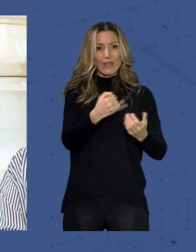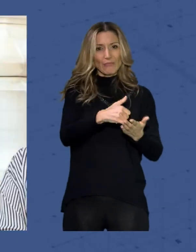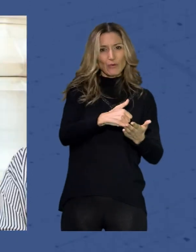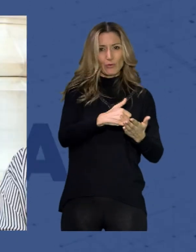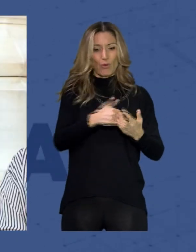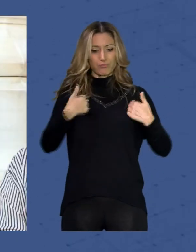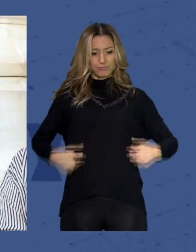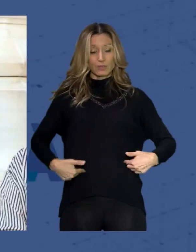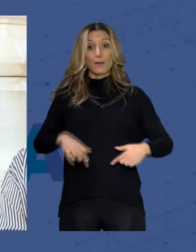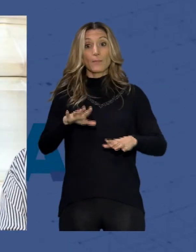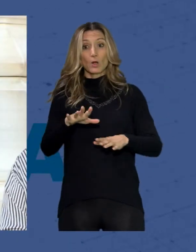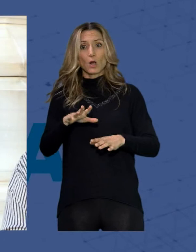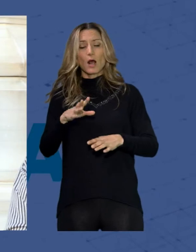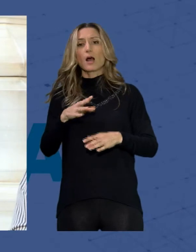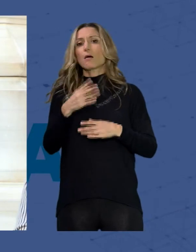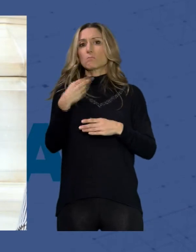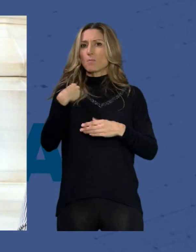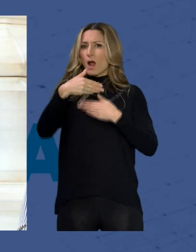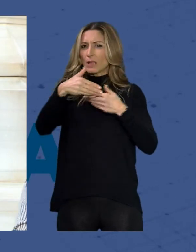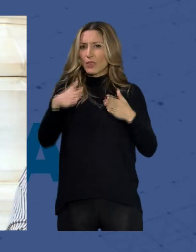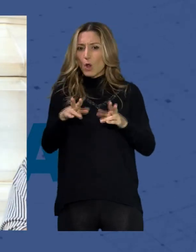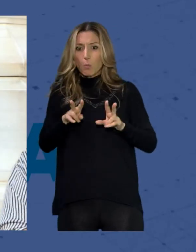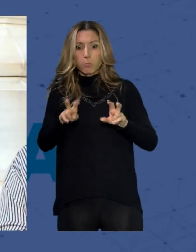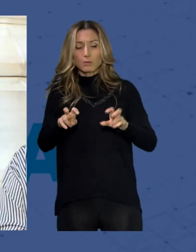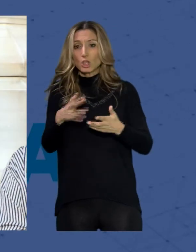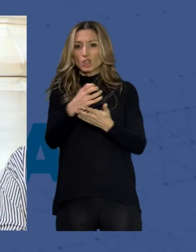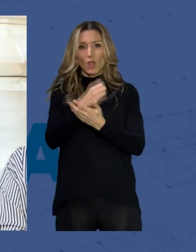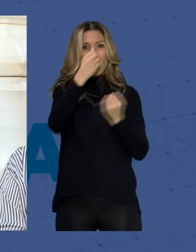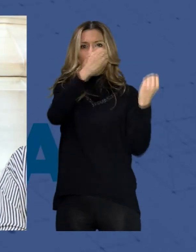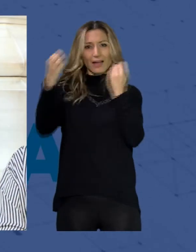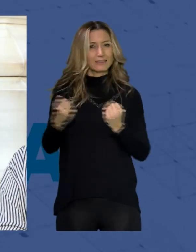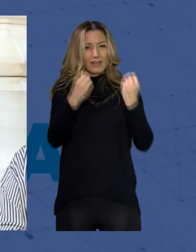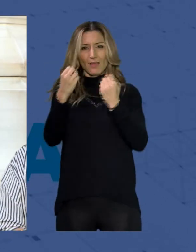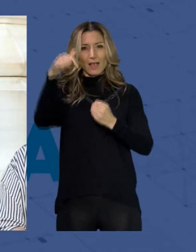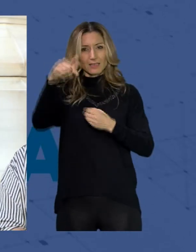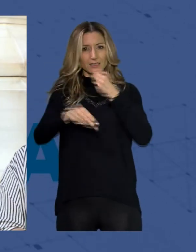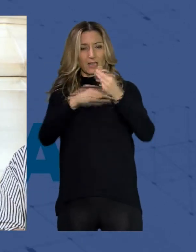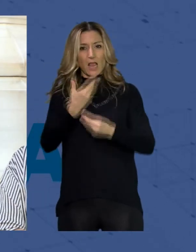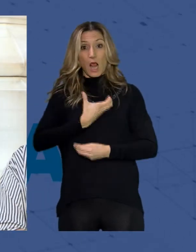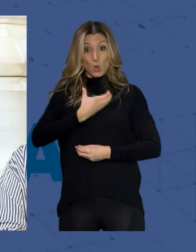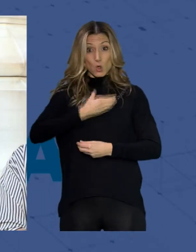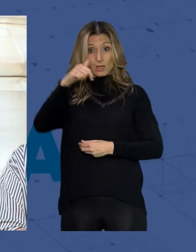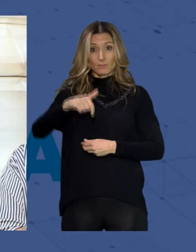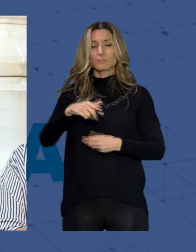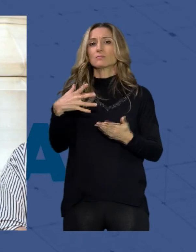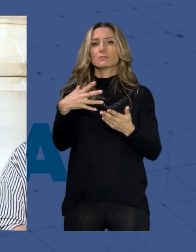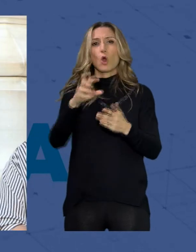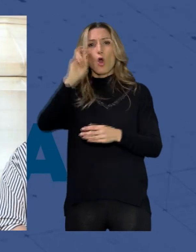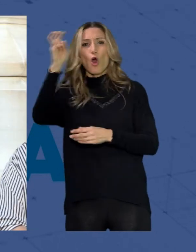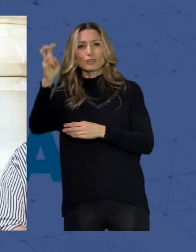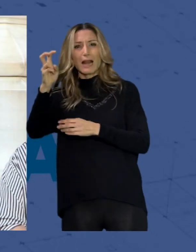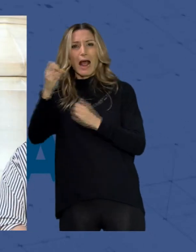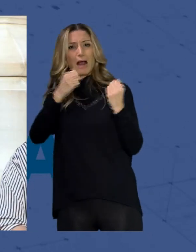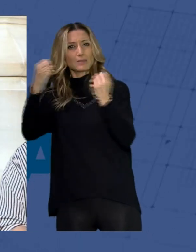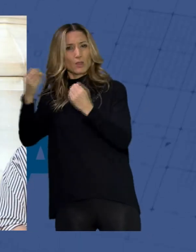hombre desde la educación más temprana desde todas las actividades que se realizan desde el ayuntamiento y desde otras administraciones